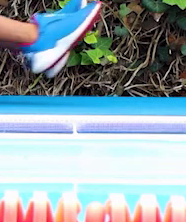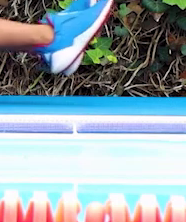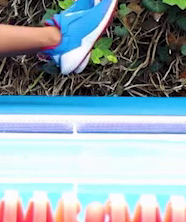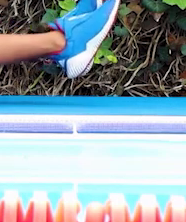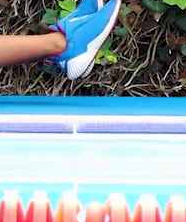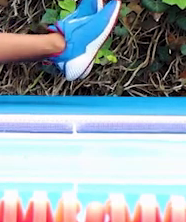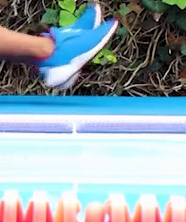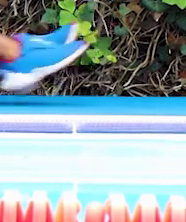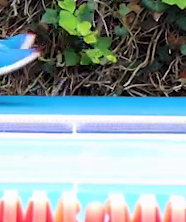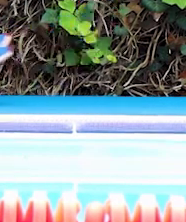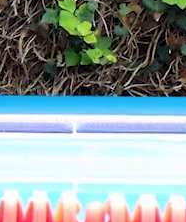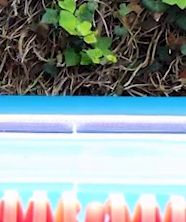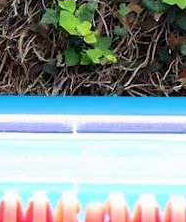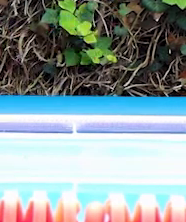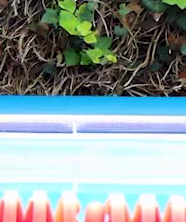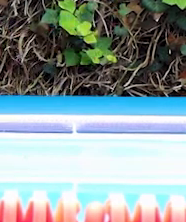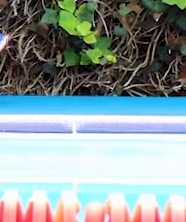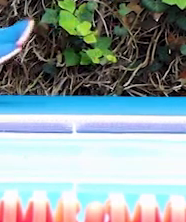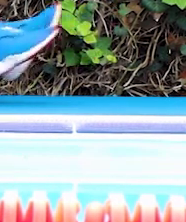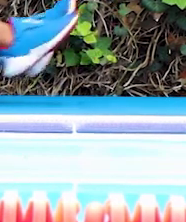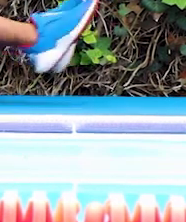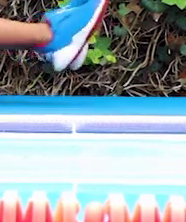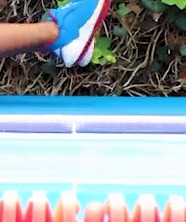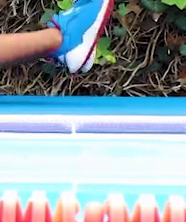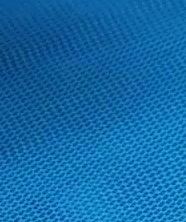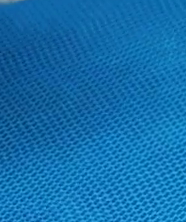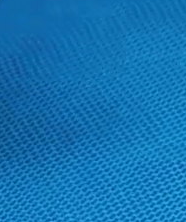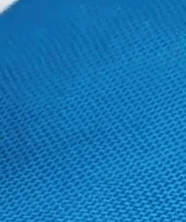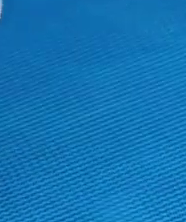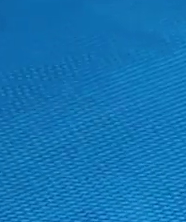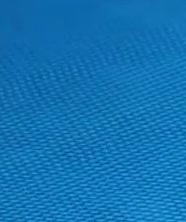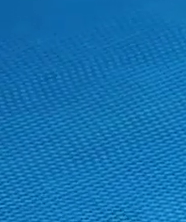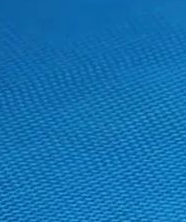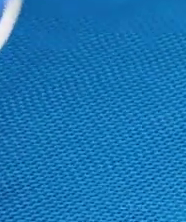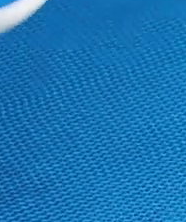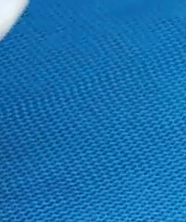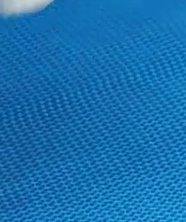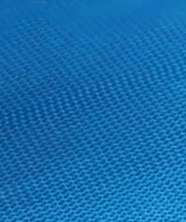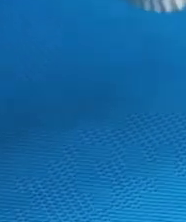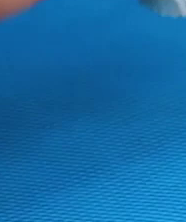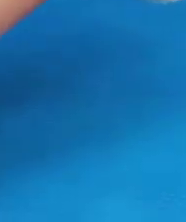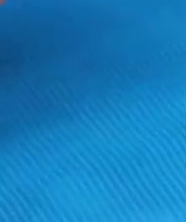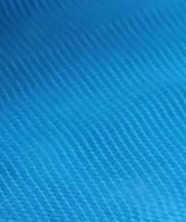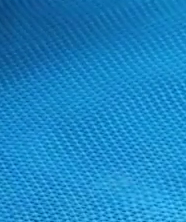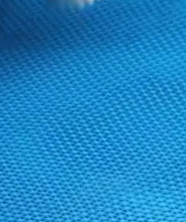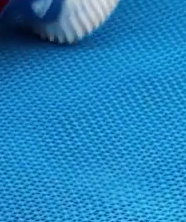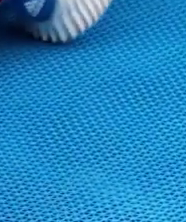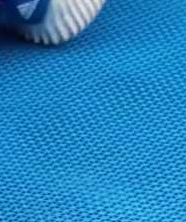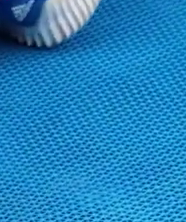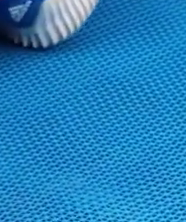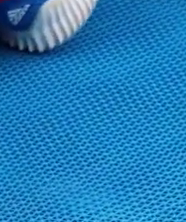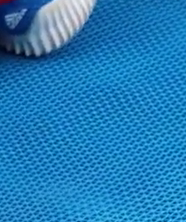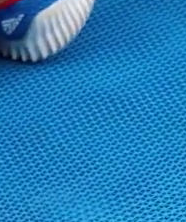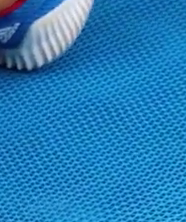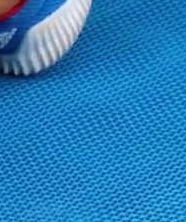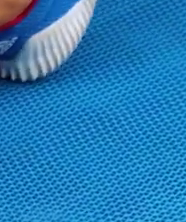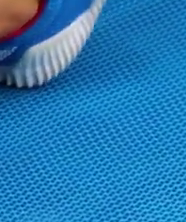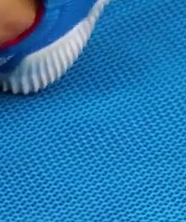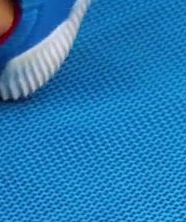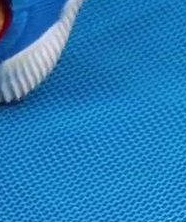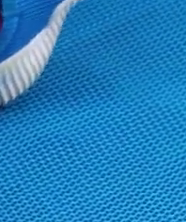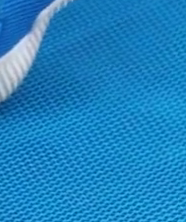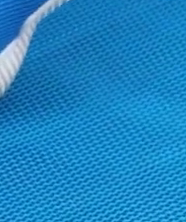Dos. Flexiona. Estira bien sin que peguen los talones en el suelo. Alto.